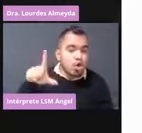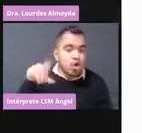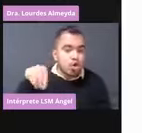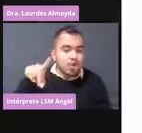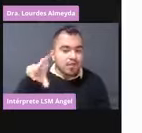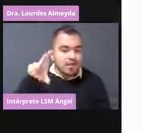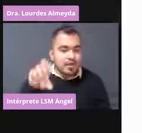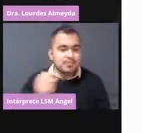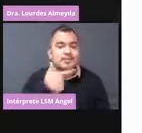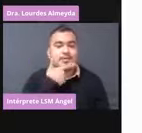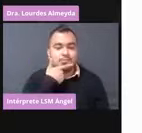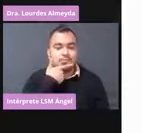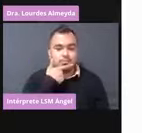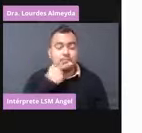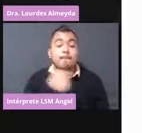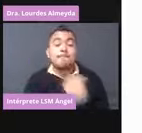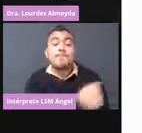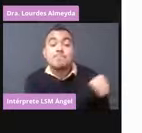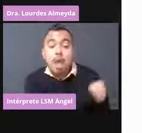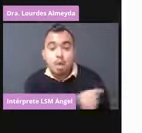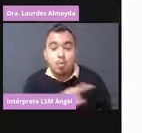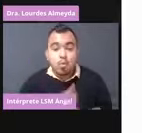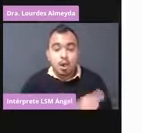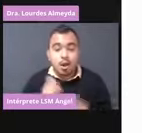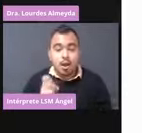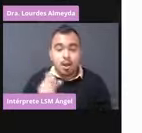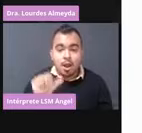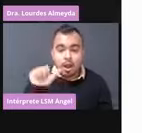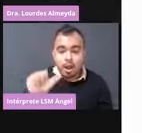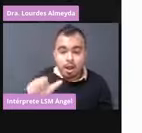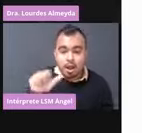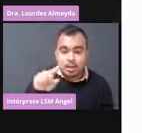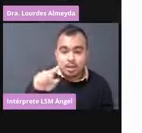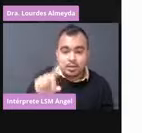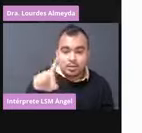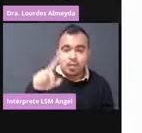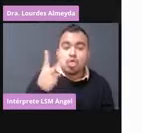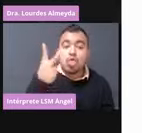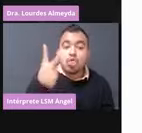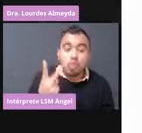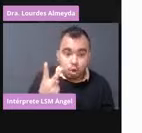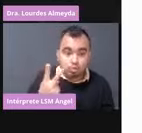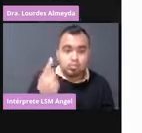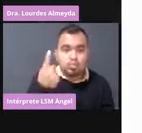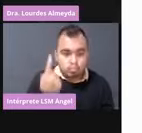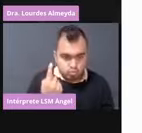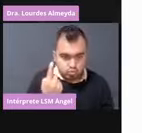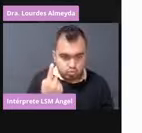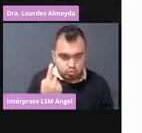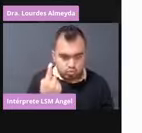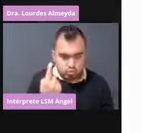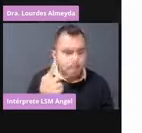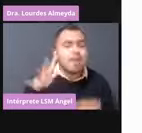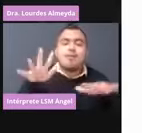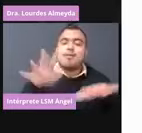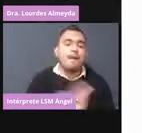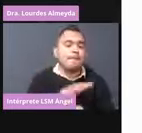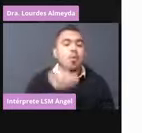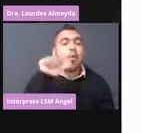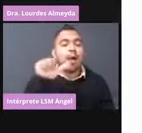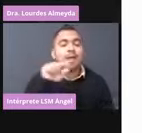SHA-DOX1, así se llama, pero después se le cambió el nombre por la ZD1222.